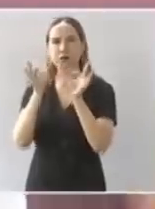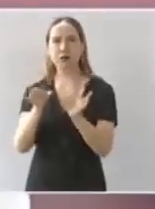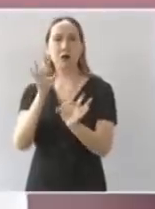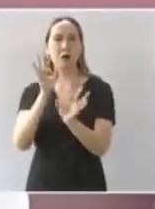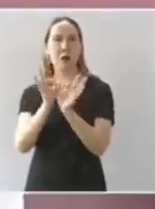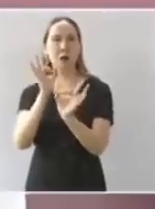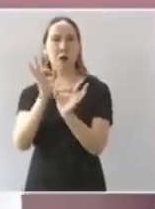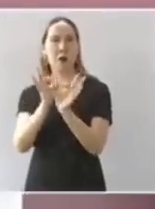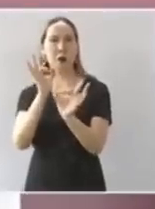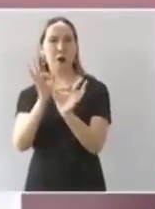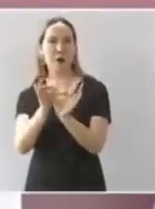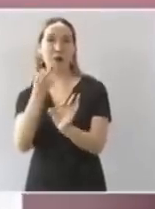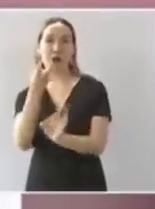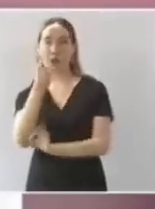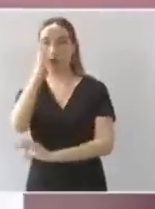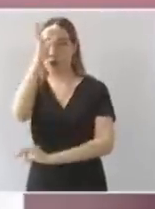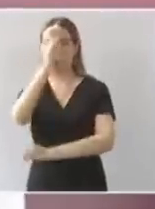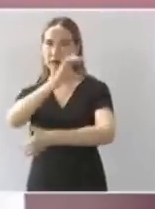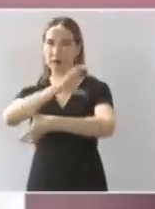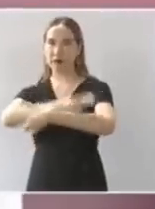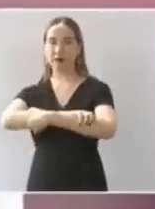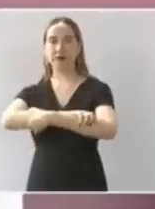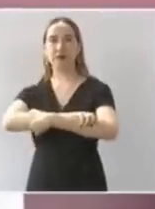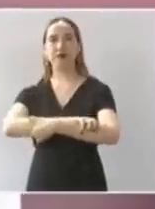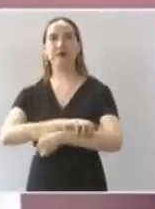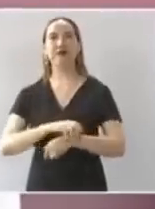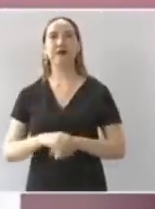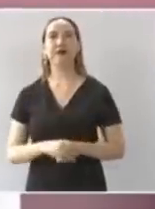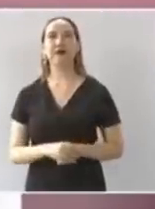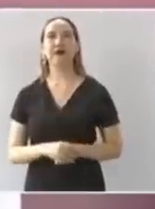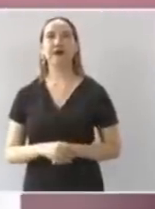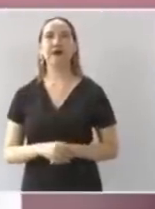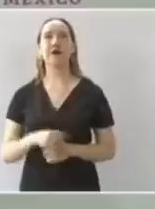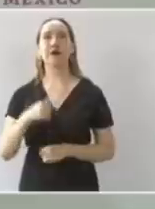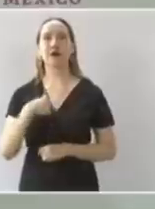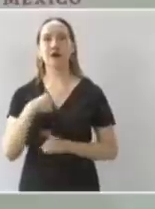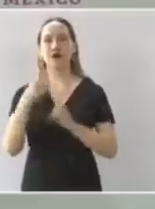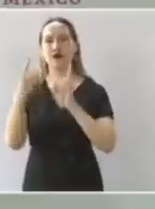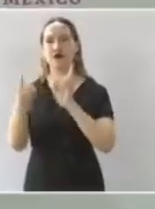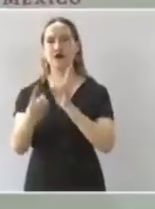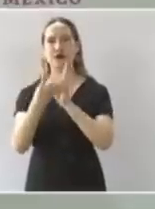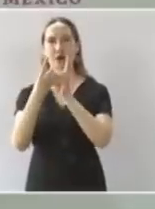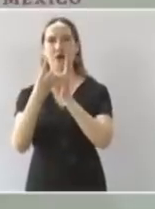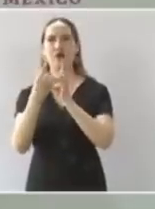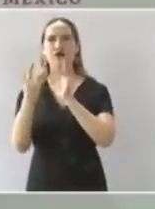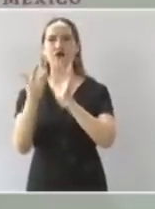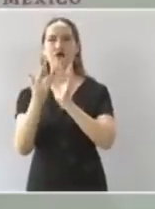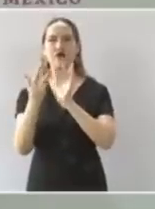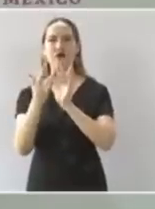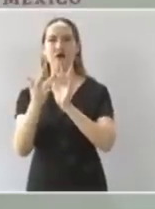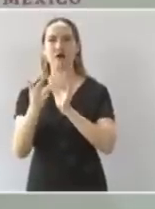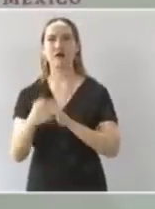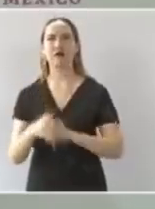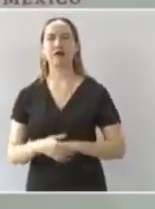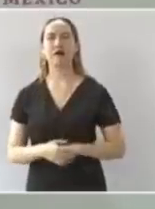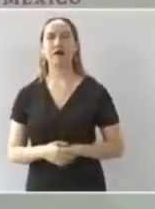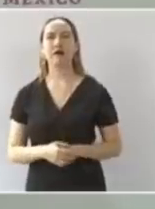es su compromiso y yo me voy a hacer cargo de que se termine la